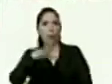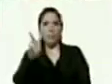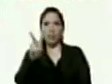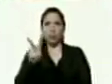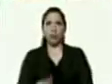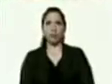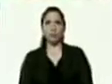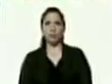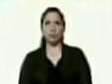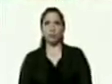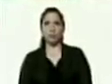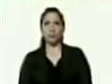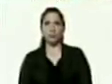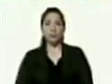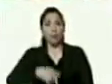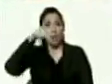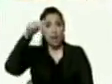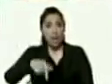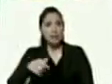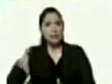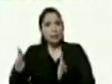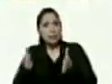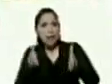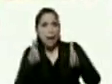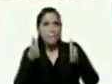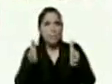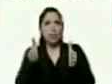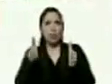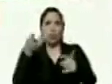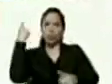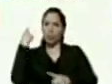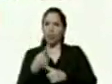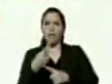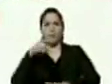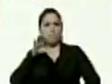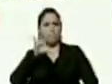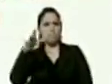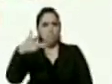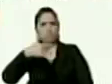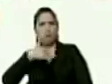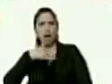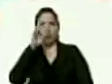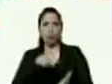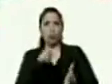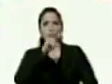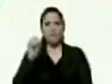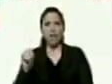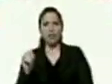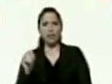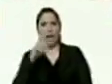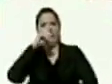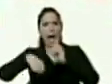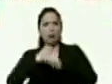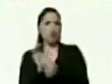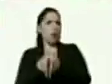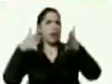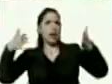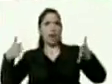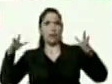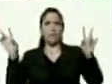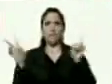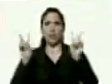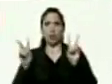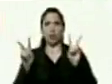este es el camino el camino camino de la patria 2020 será un año de grandes victorias